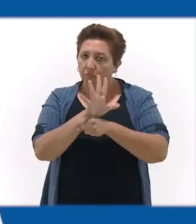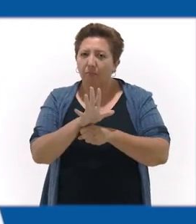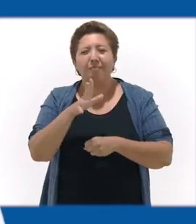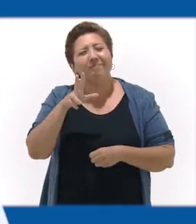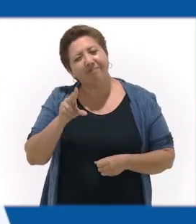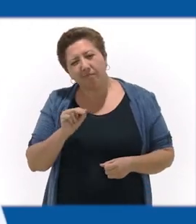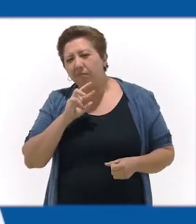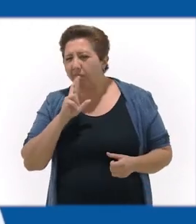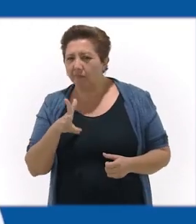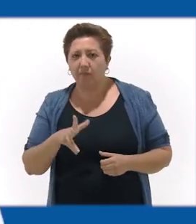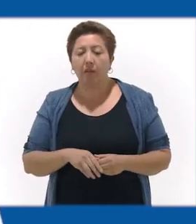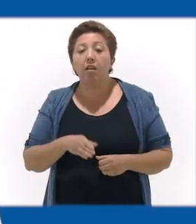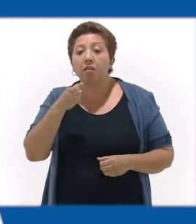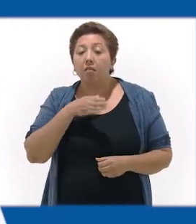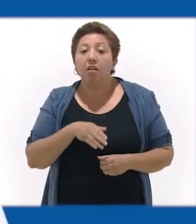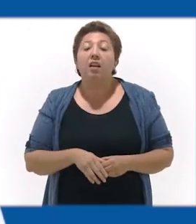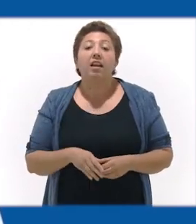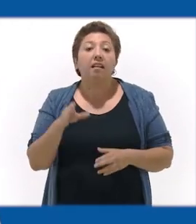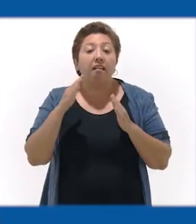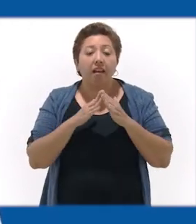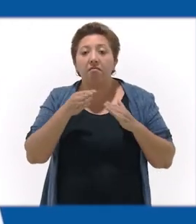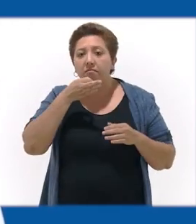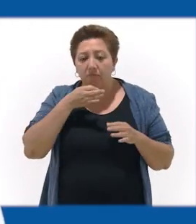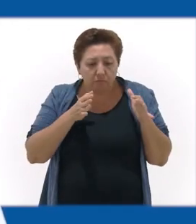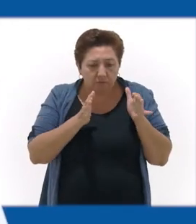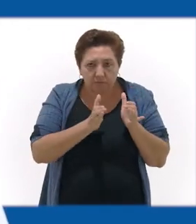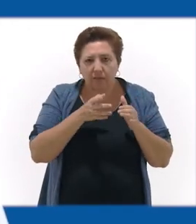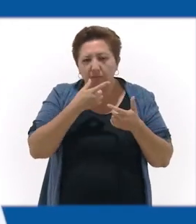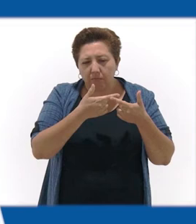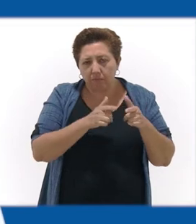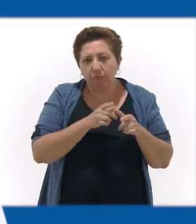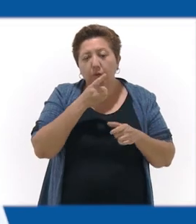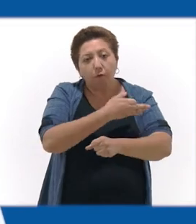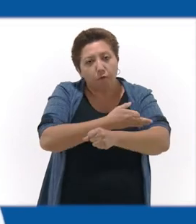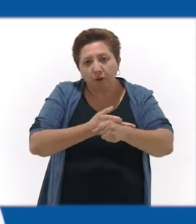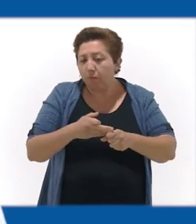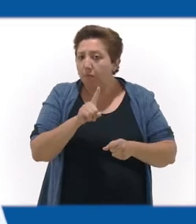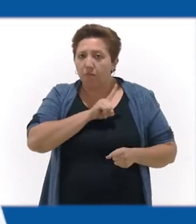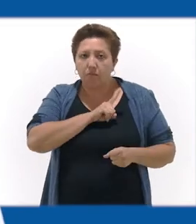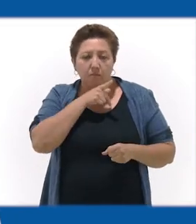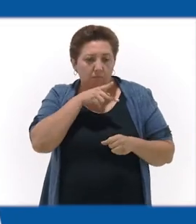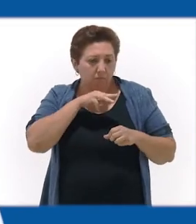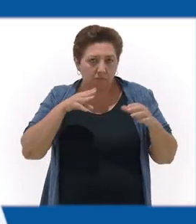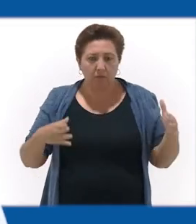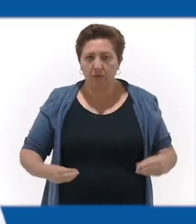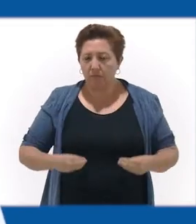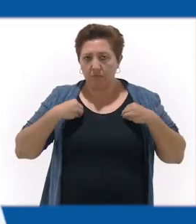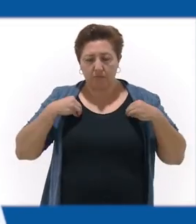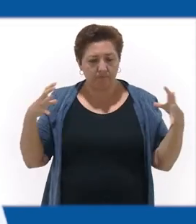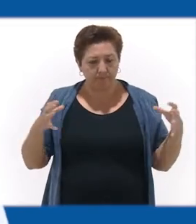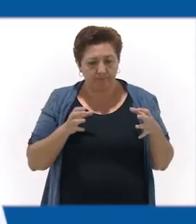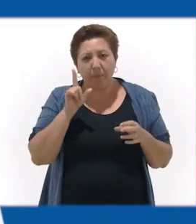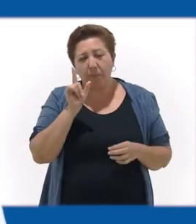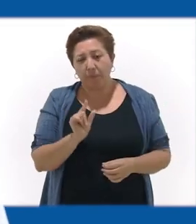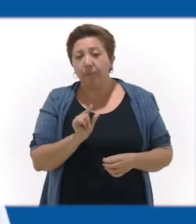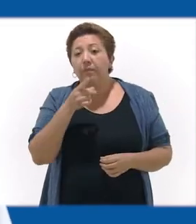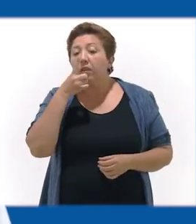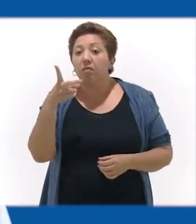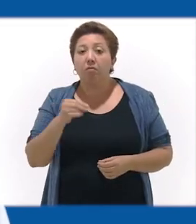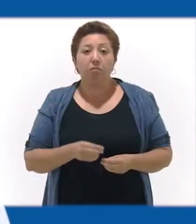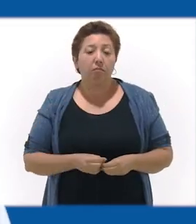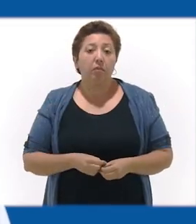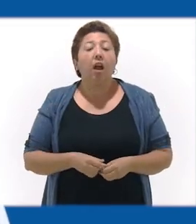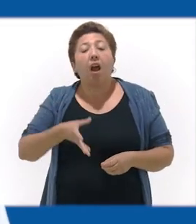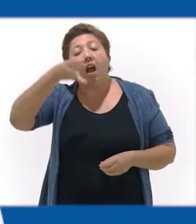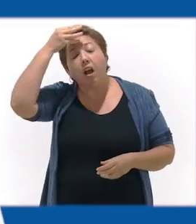preferentemente con quienes compartimos nuestra vida diaria. Aprendamos de lo que hemos visto y vivido en lo que va del año. No vale la pena